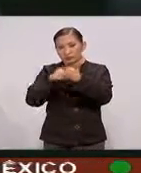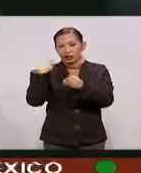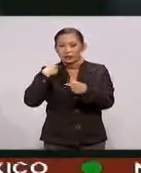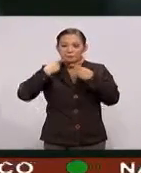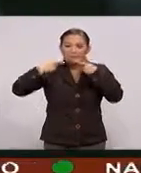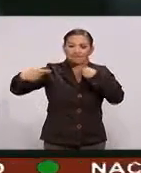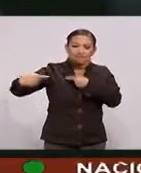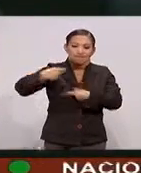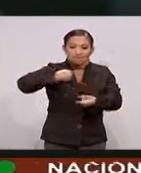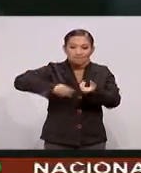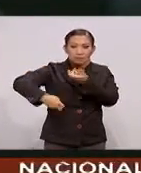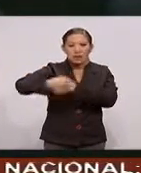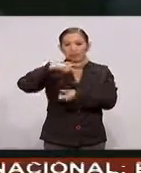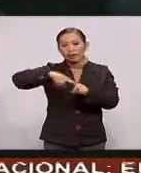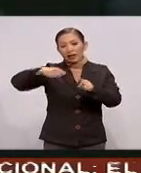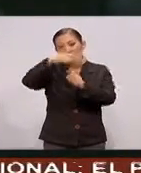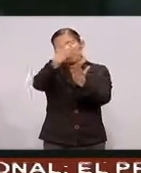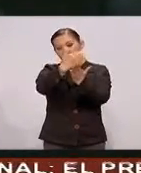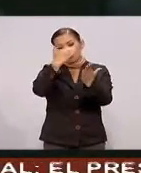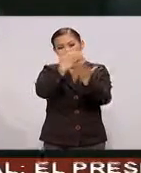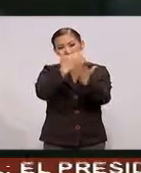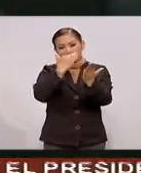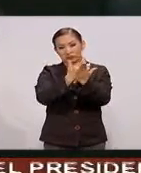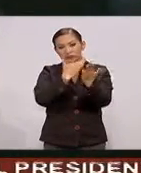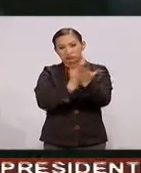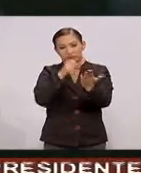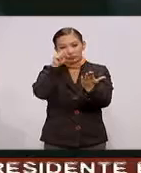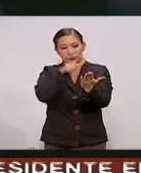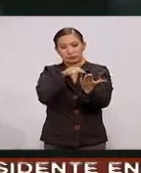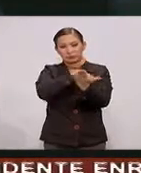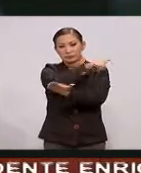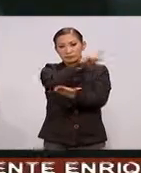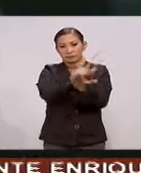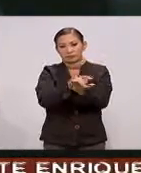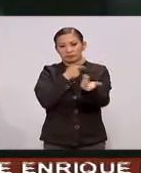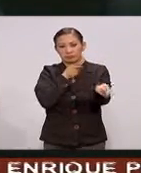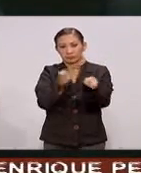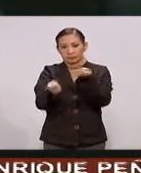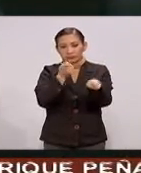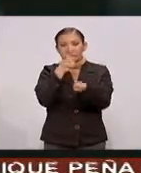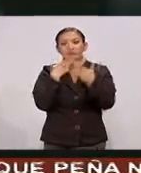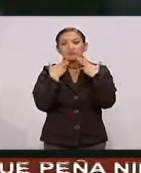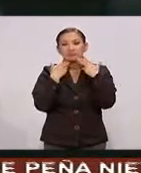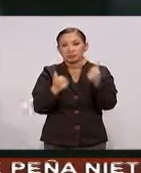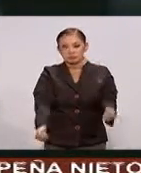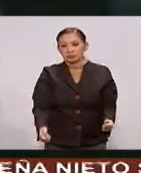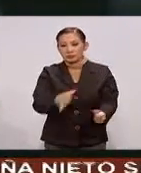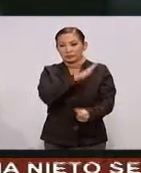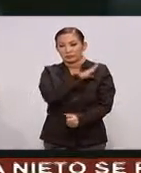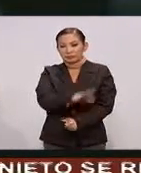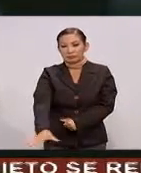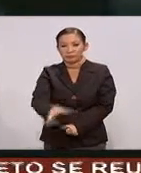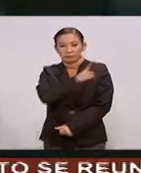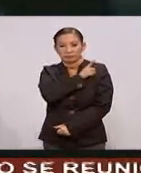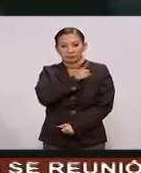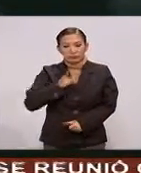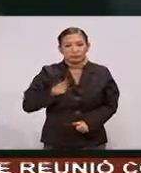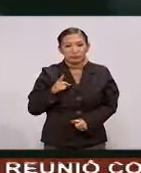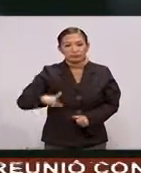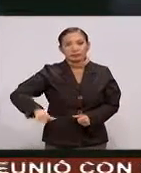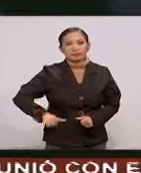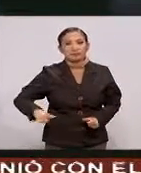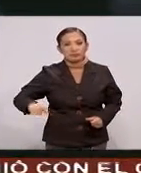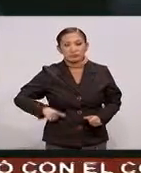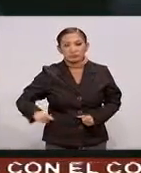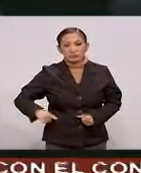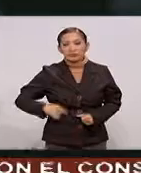derogan Diversas disposiciones De las leyes De coordinación fiscal General de deuda pública